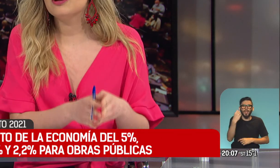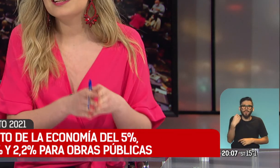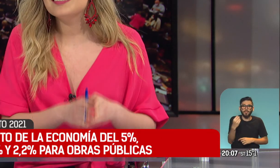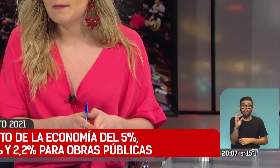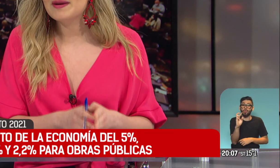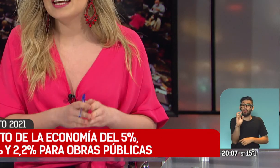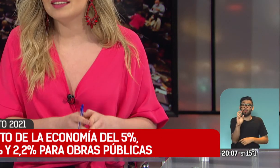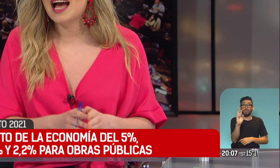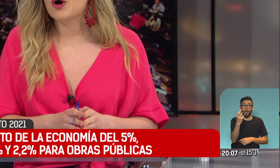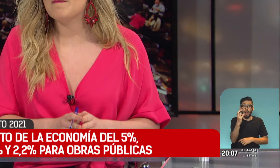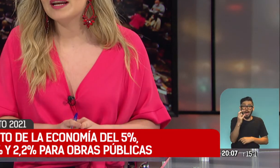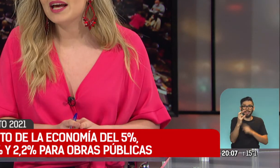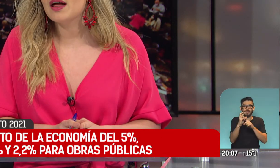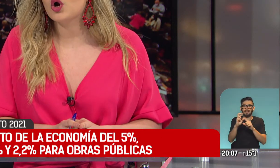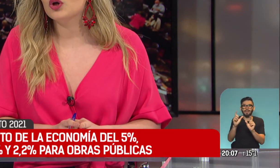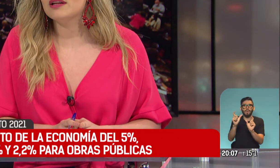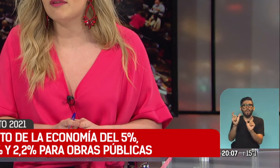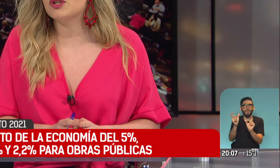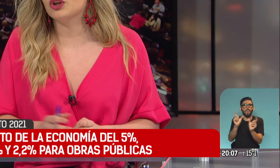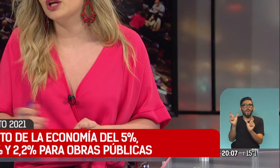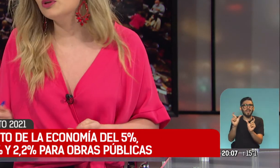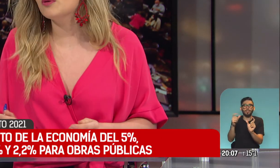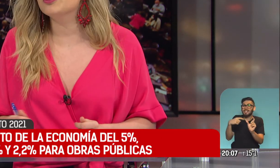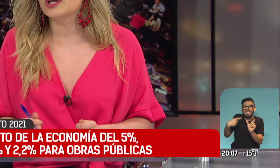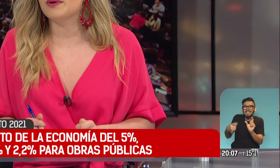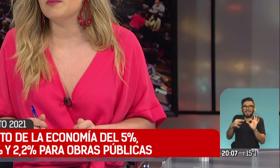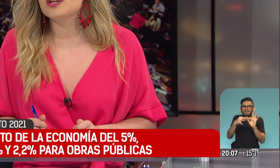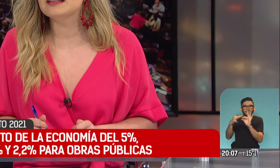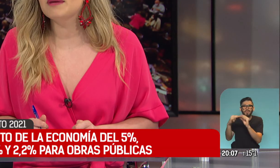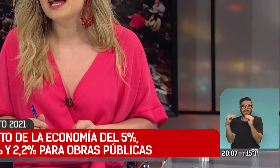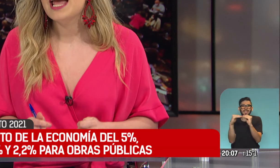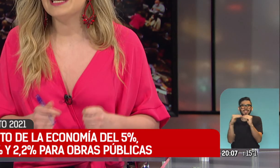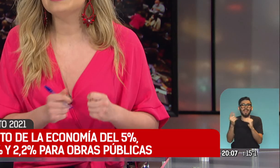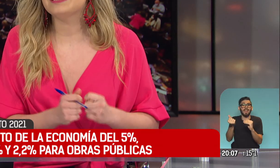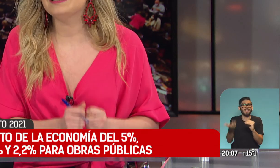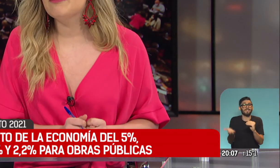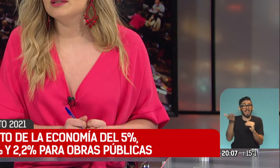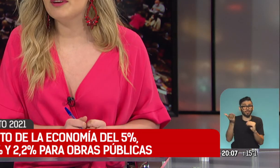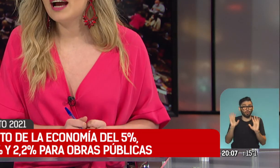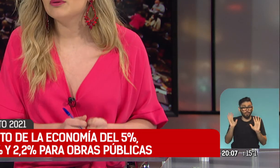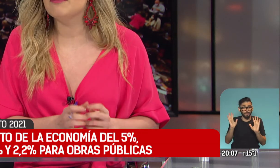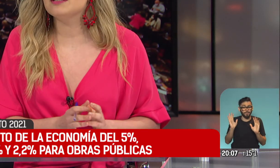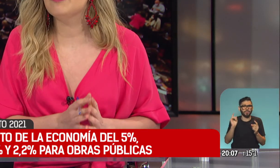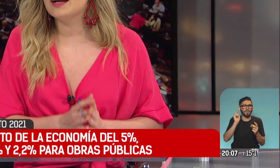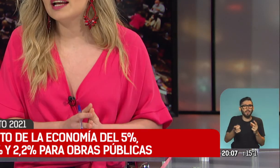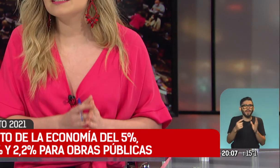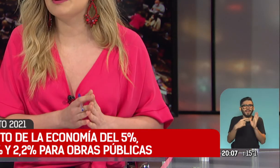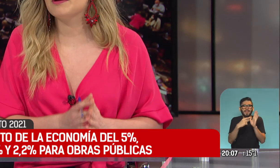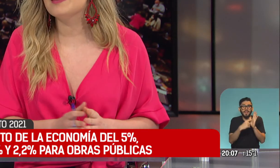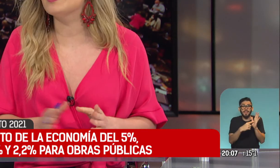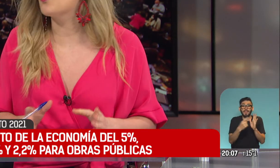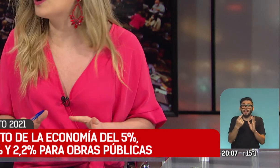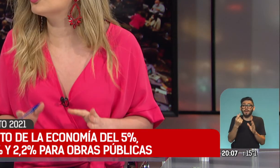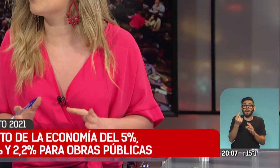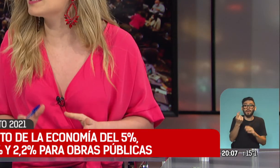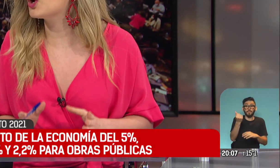variación del dólar siempre esté acompañada con la inflación. Y el último punto que veíamos ahí también era el déficit fiscal, un déficit fiscal que se